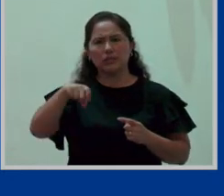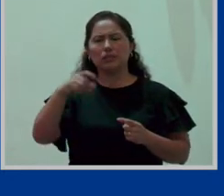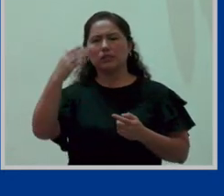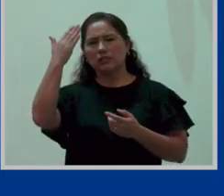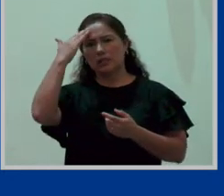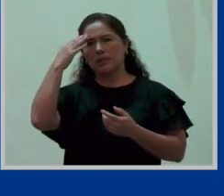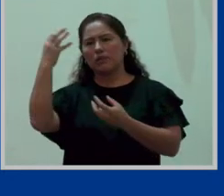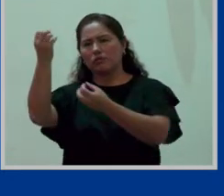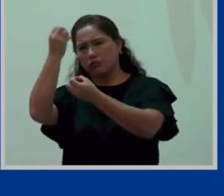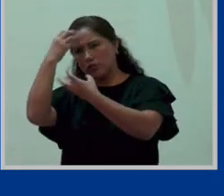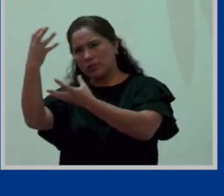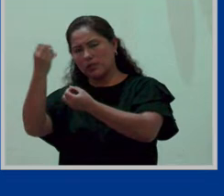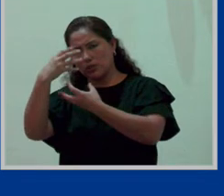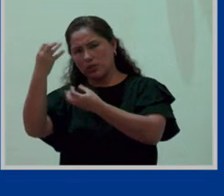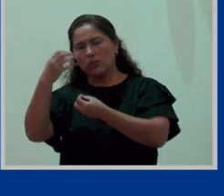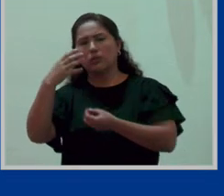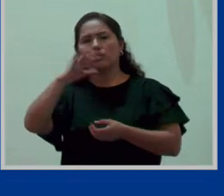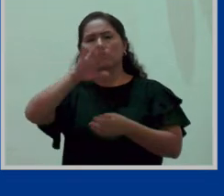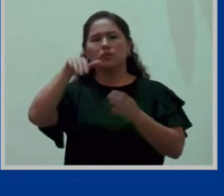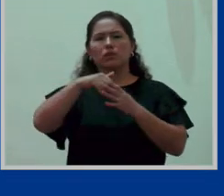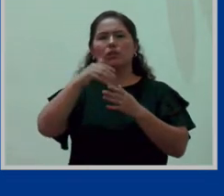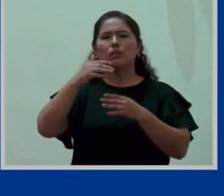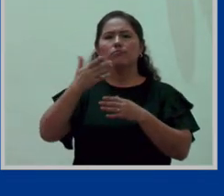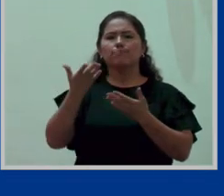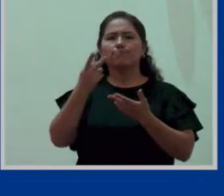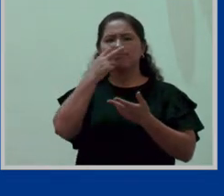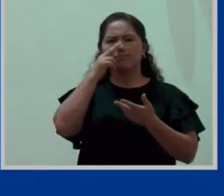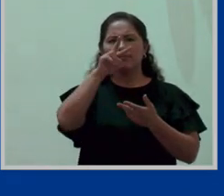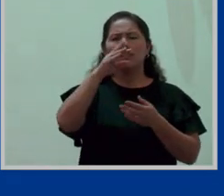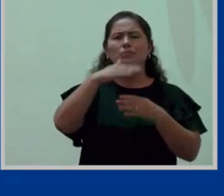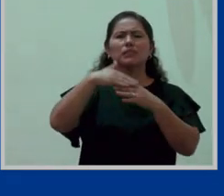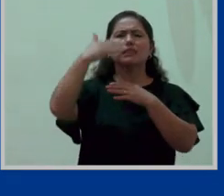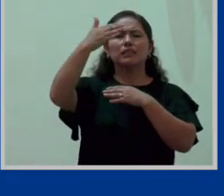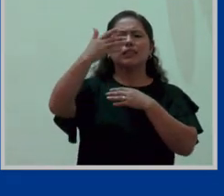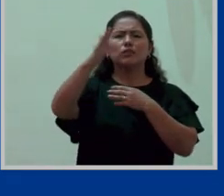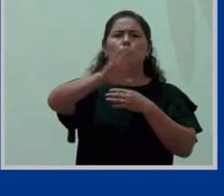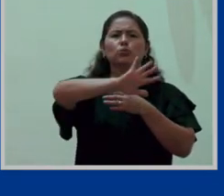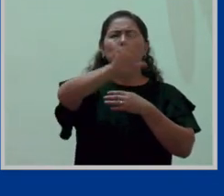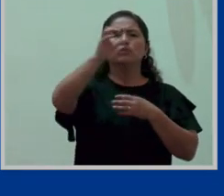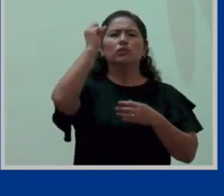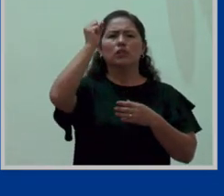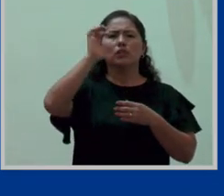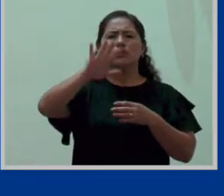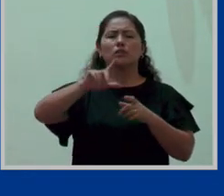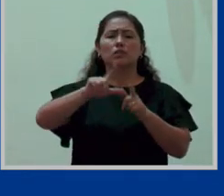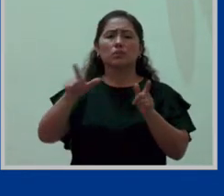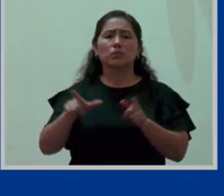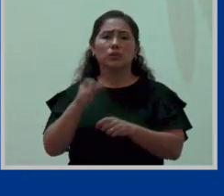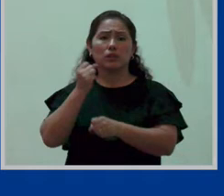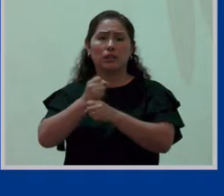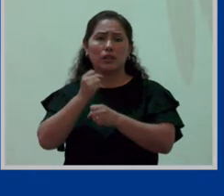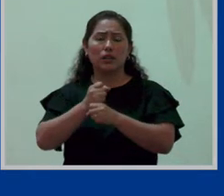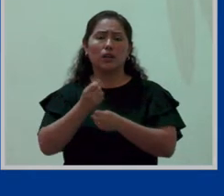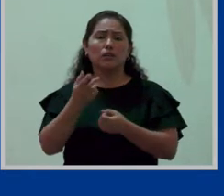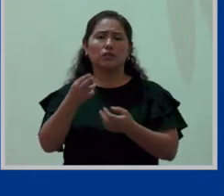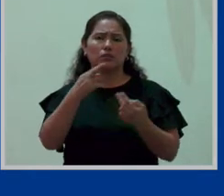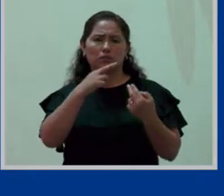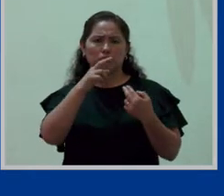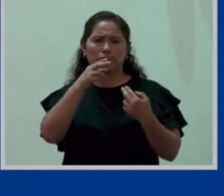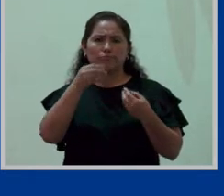de que más allá de los derechos en el campo laboral que corresponde como trabajador o trabajadora,